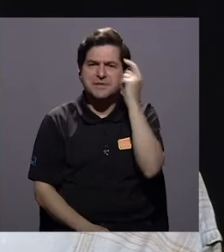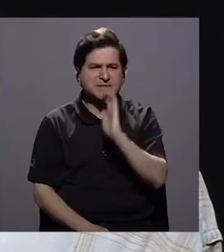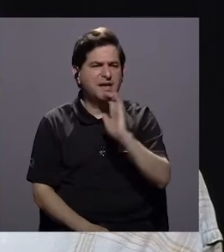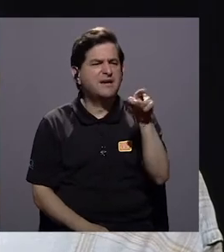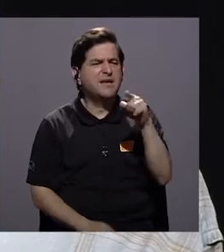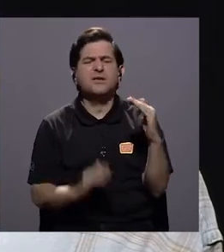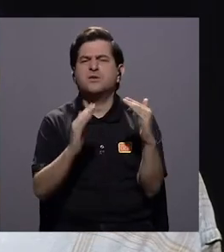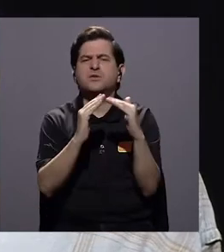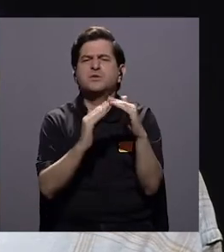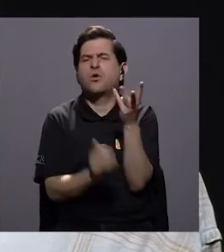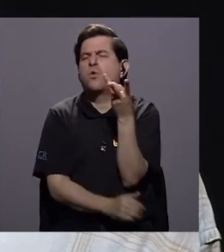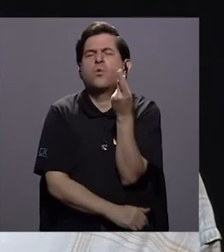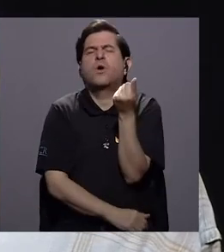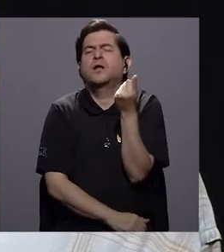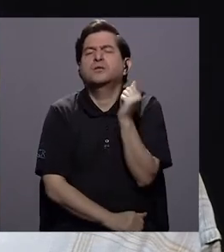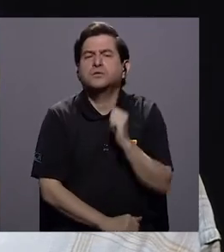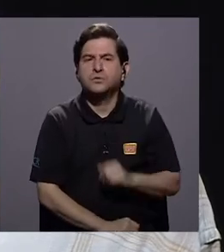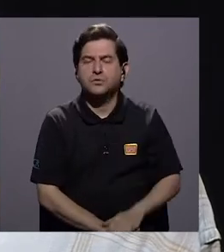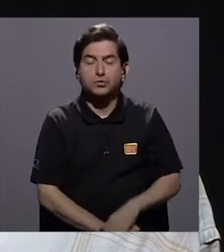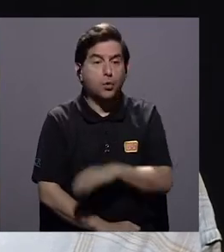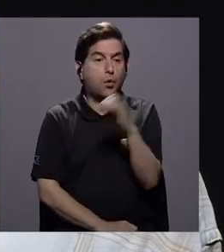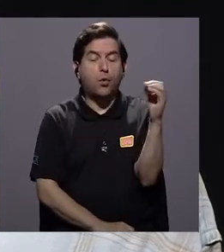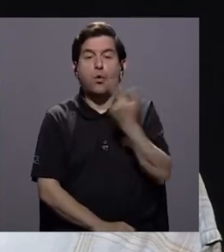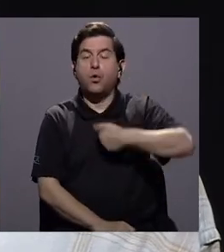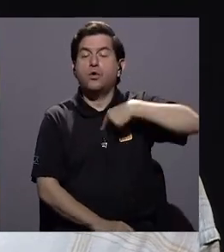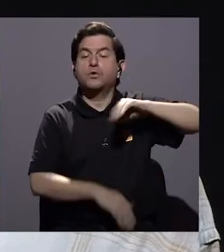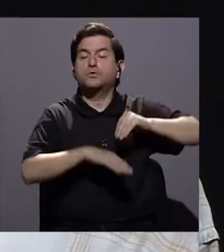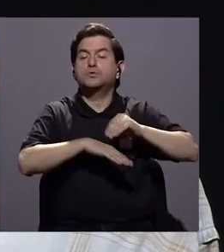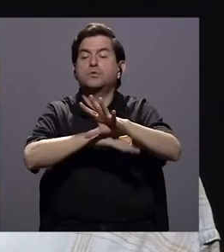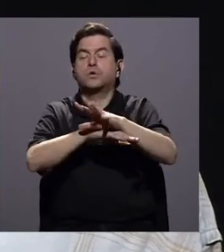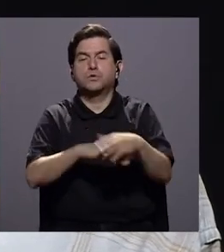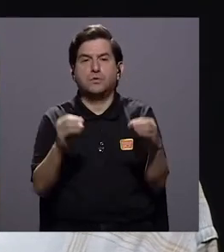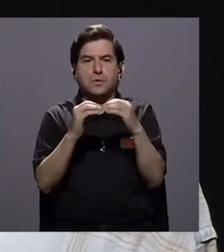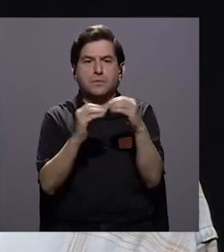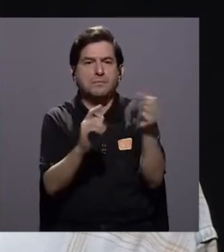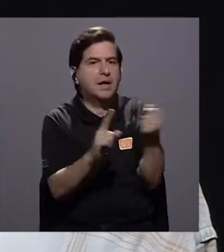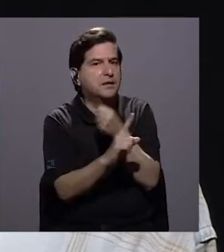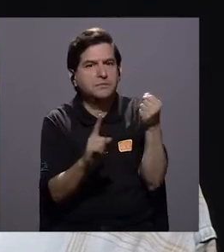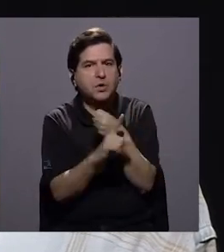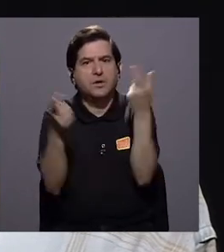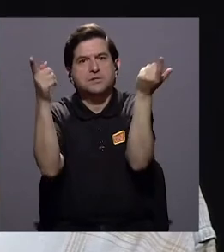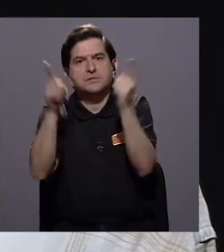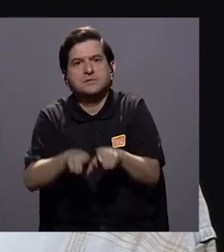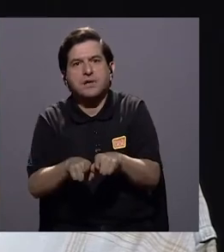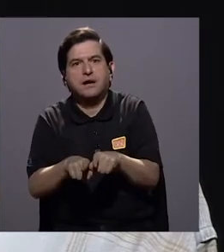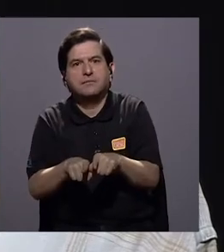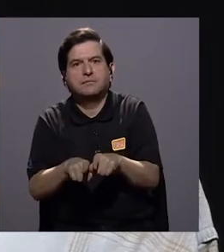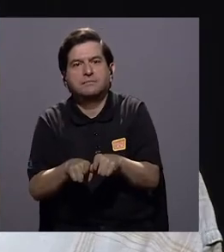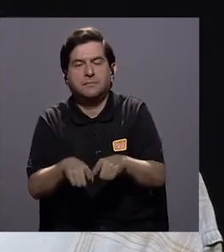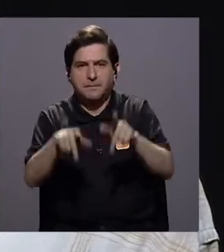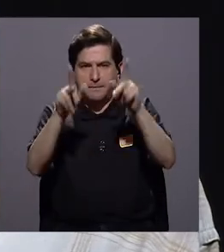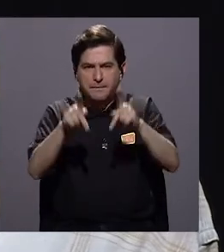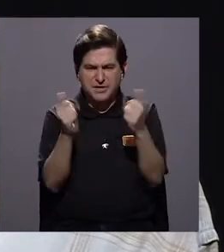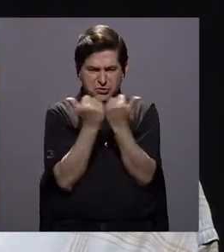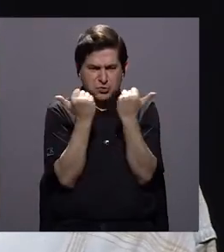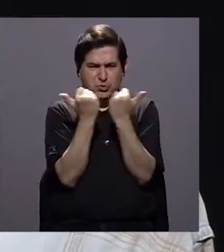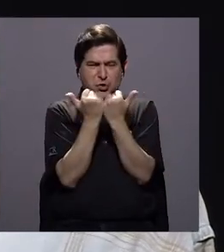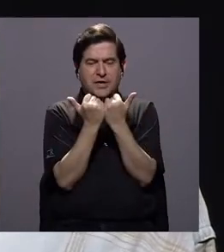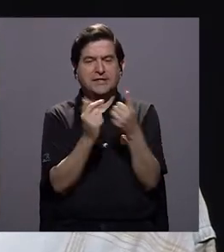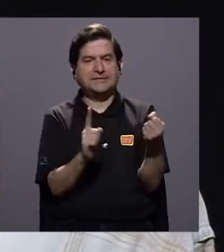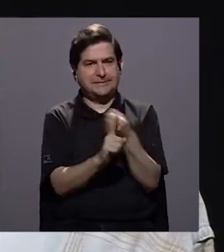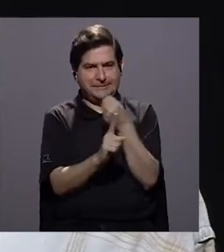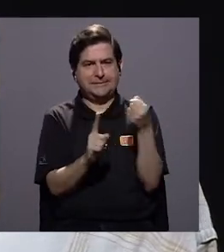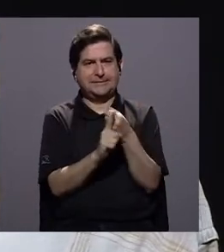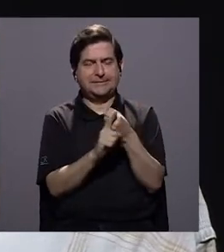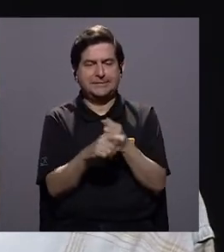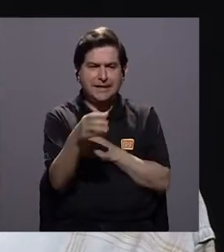cuántos niños van a vivir en esos 40 metros cuadrados? ¿O estamos incidiendo para que haya mayor violencia? Porque las personas asesinadas viven